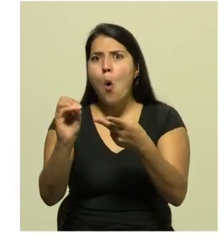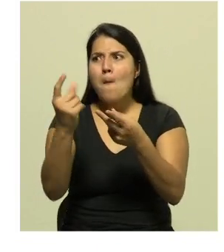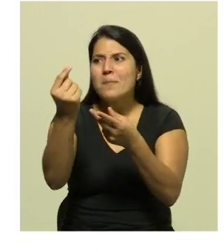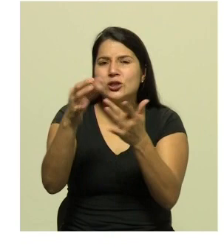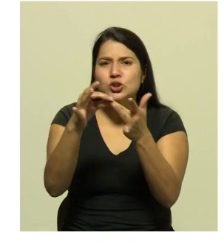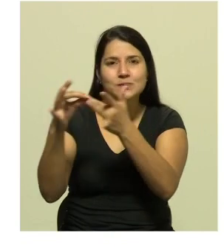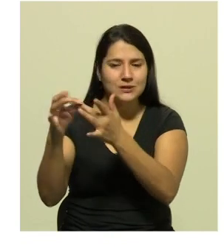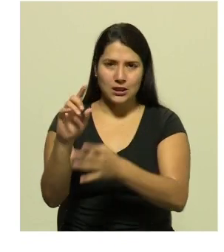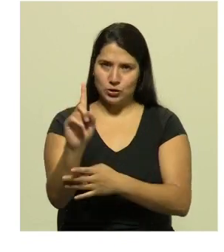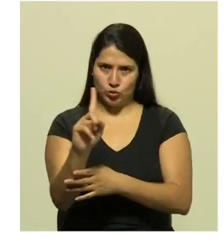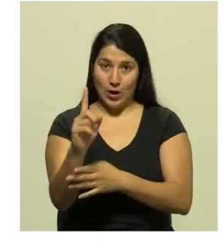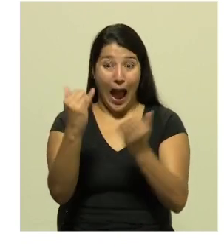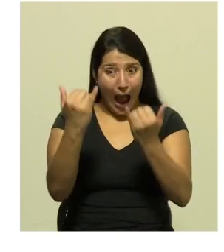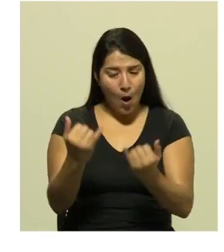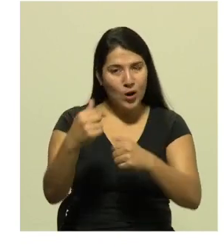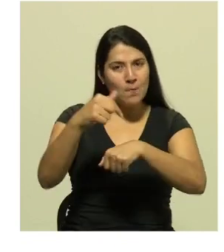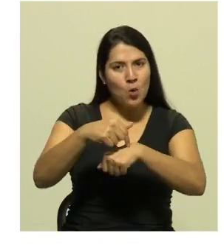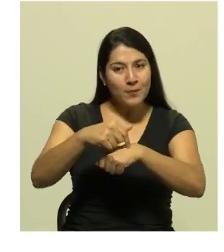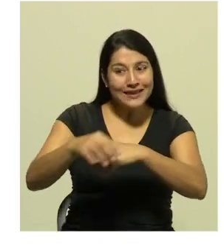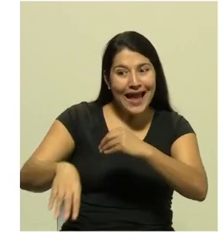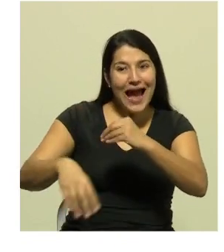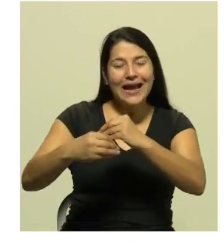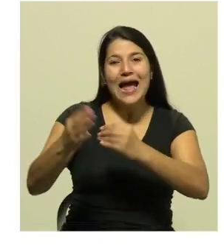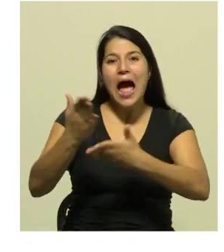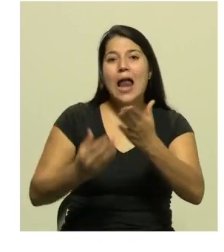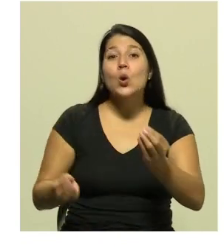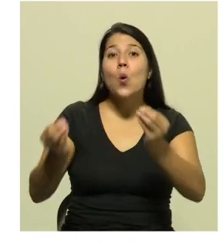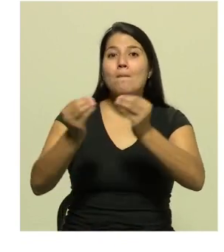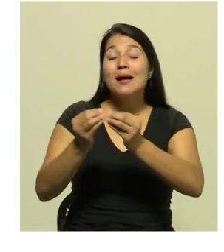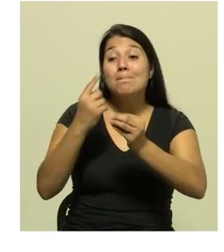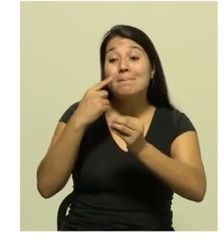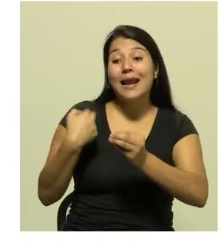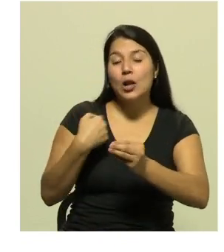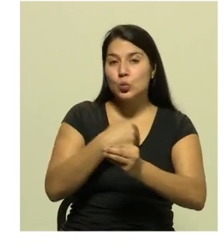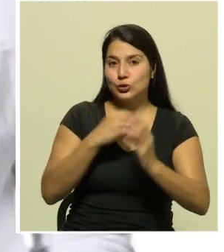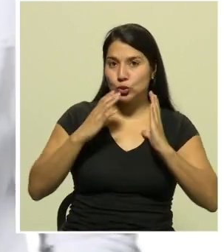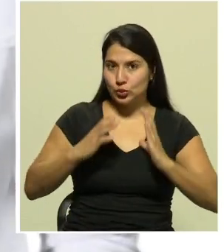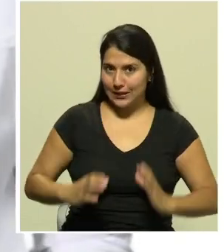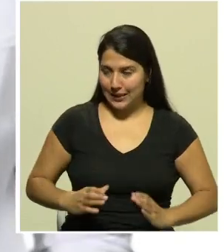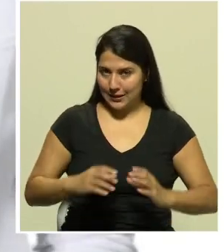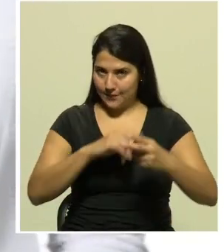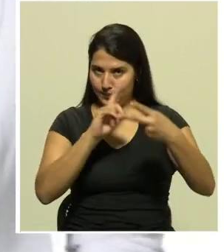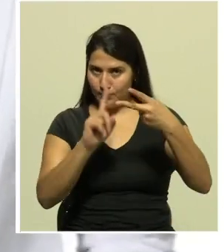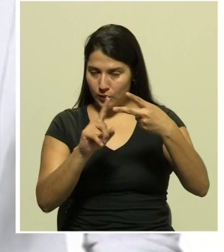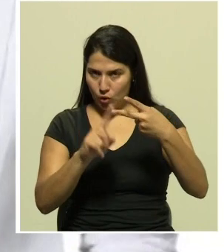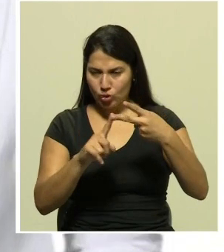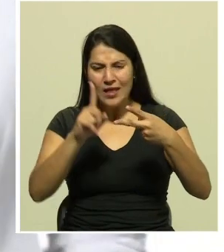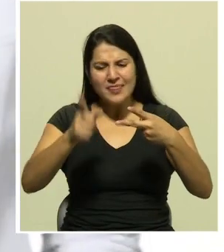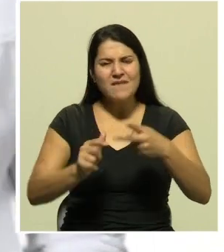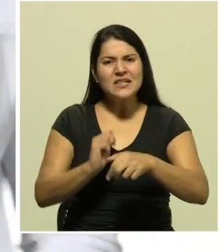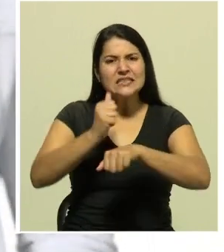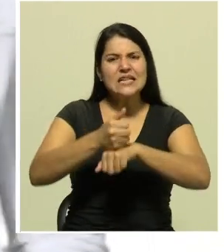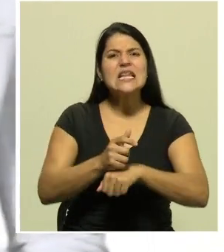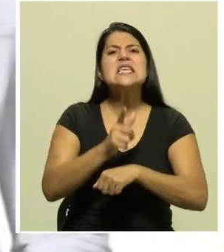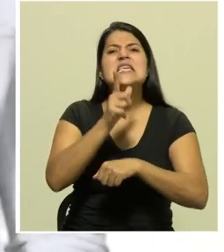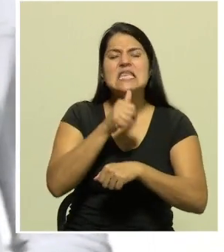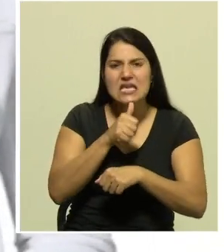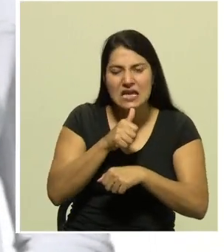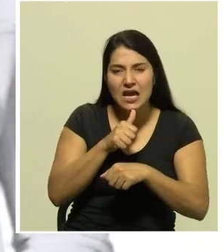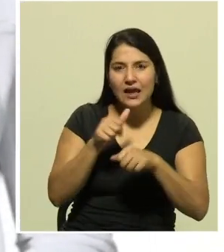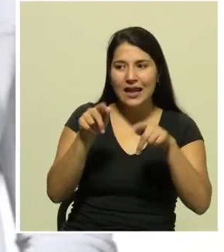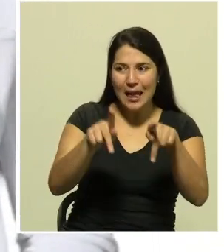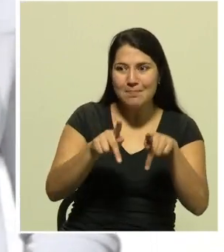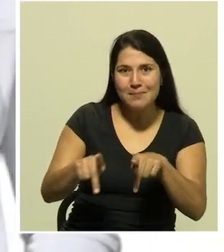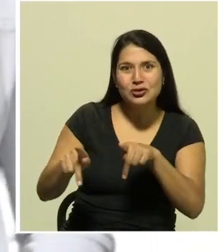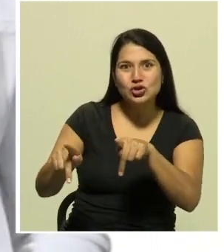momento de ofrecerle un valor agregado a nuestros seguidores y a nuestros clientes dos definir quién es la persona que te sigue